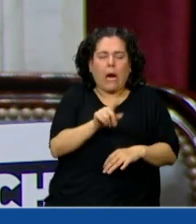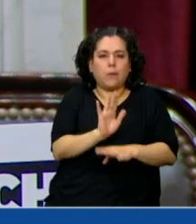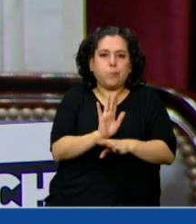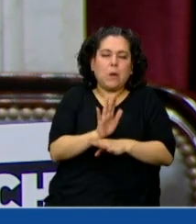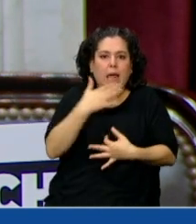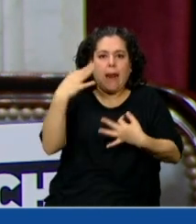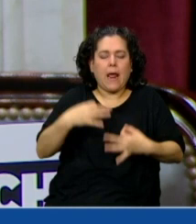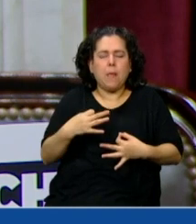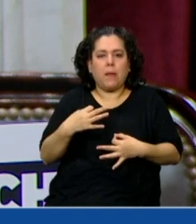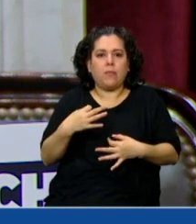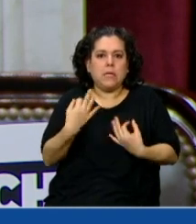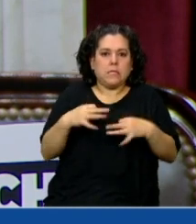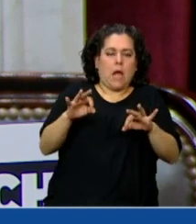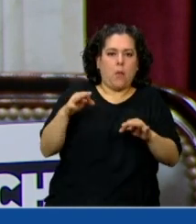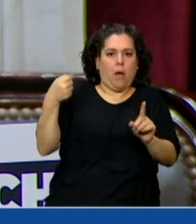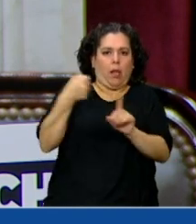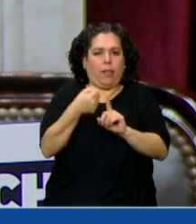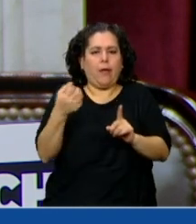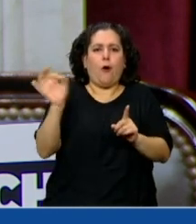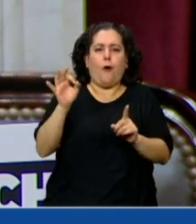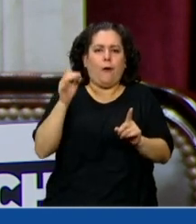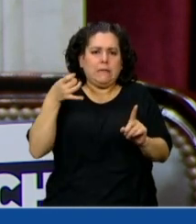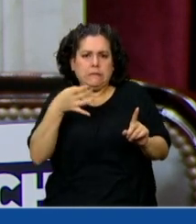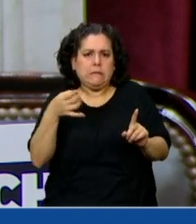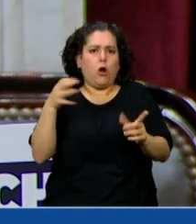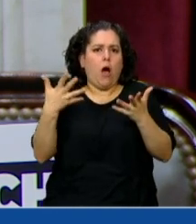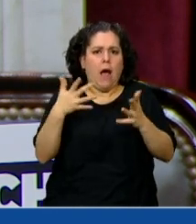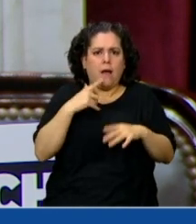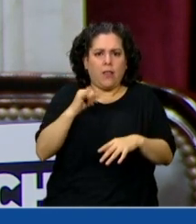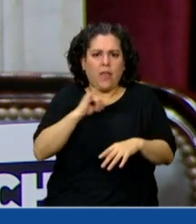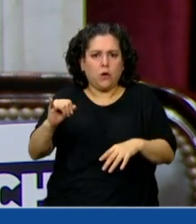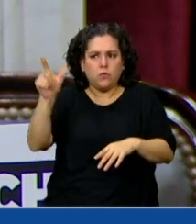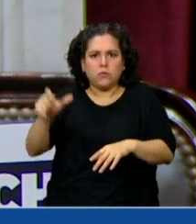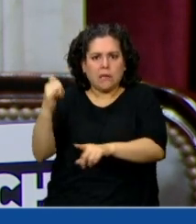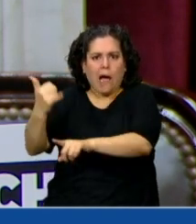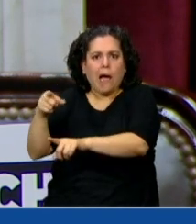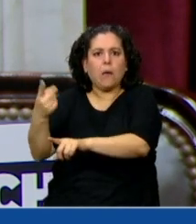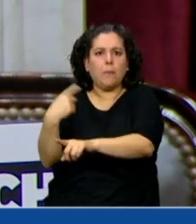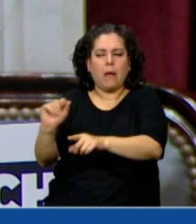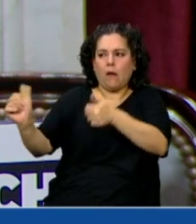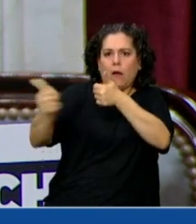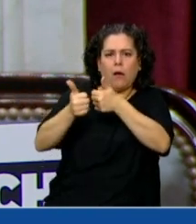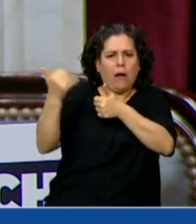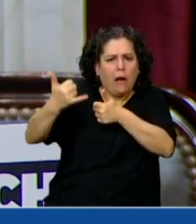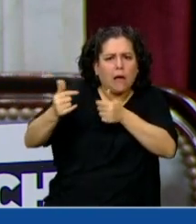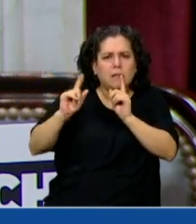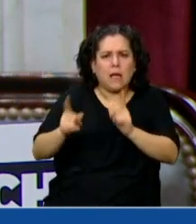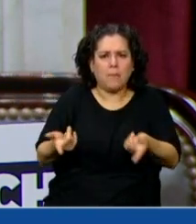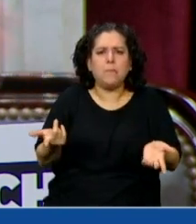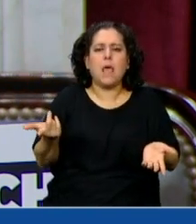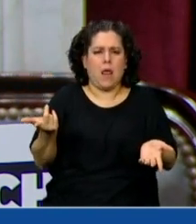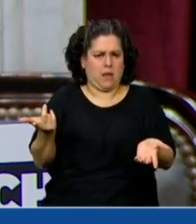agredida por aquel que es denunciado y por lo tanto no hay medidas reales ni de disuasión,